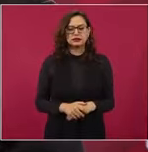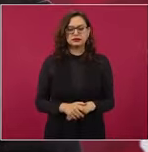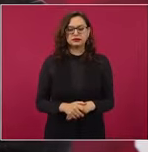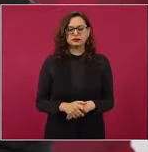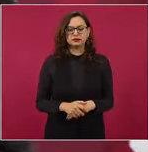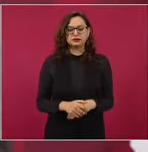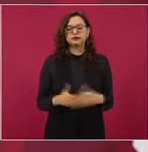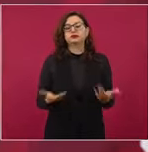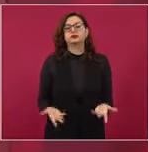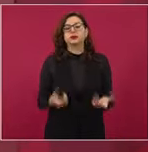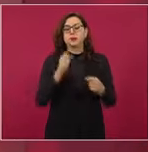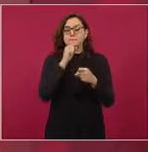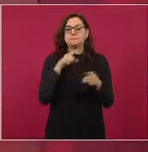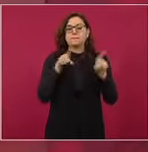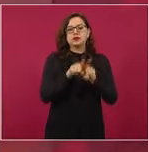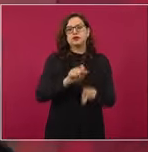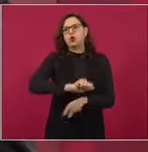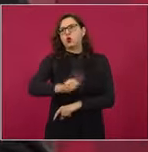Maquillo,